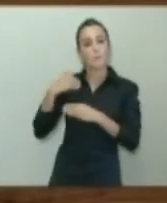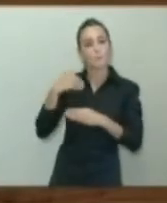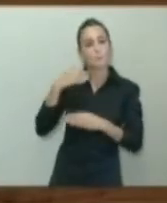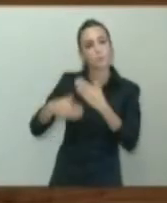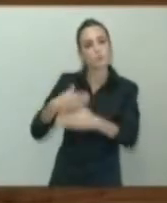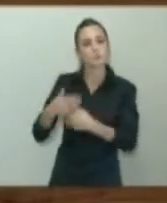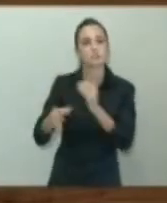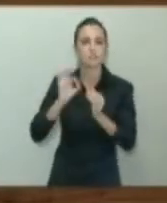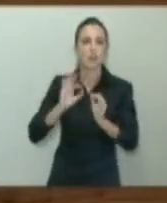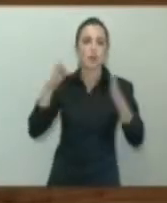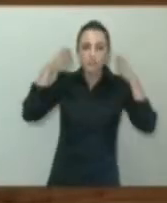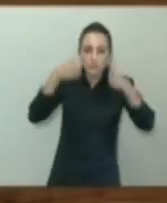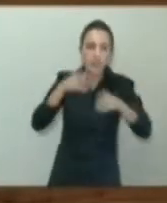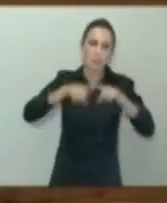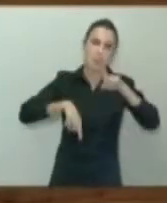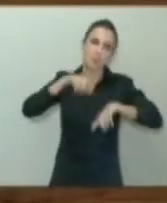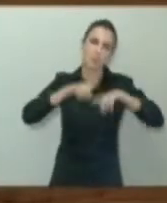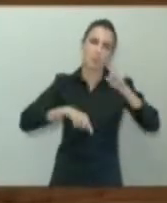¿Qué es el